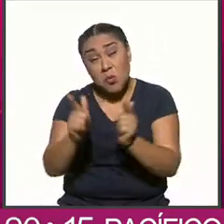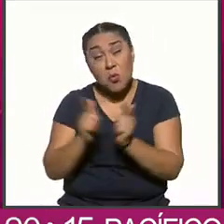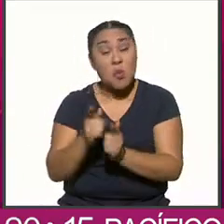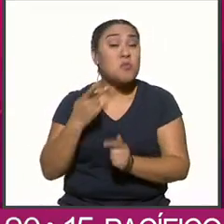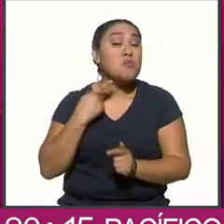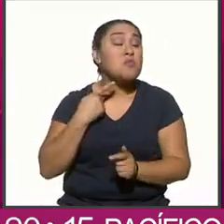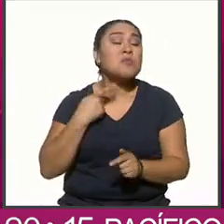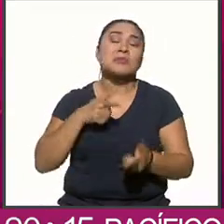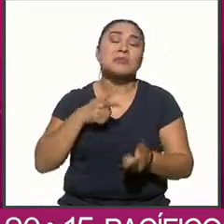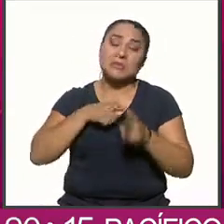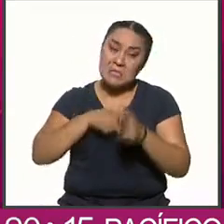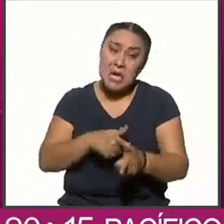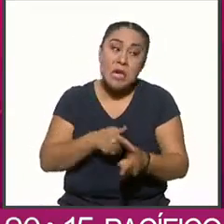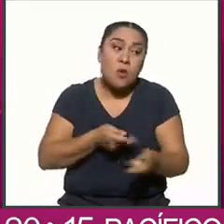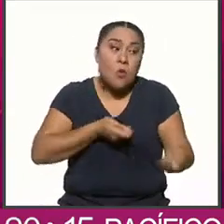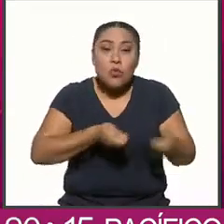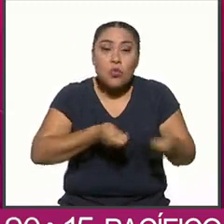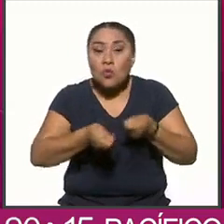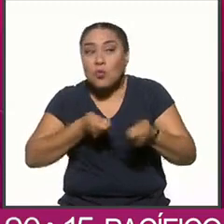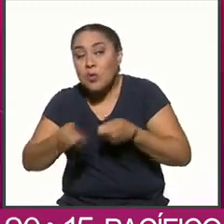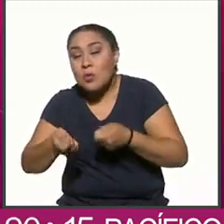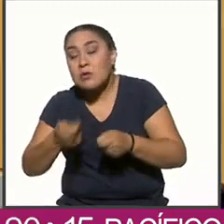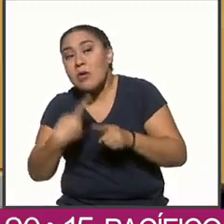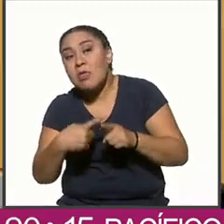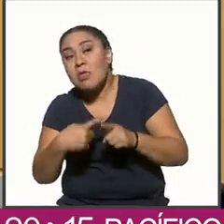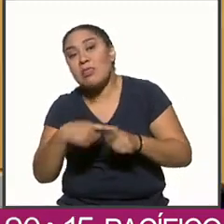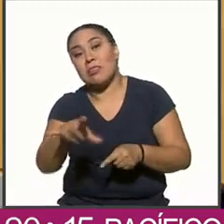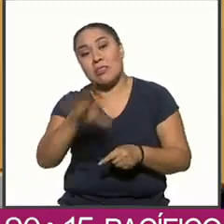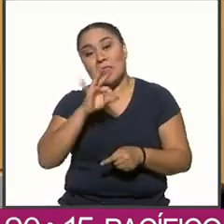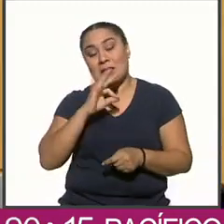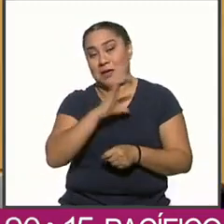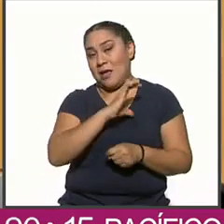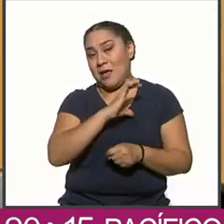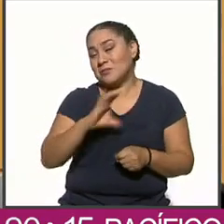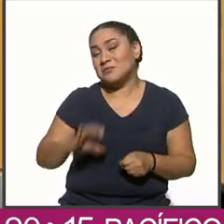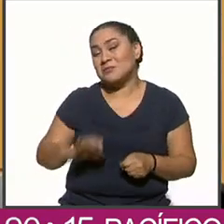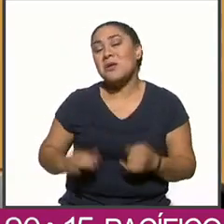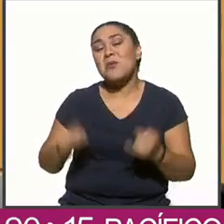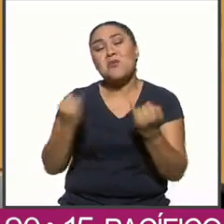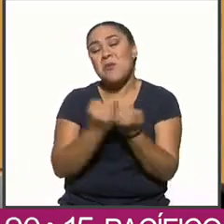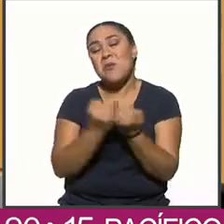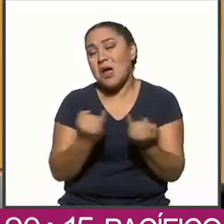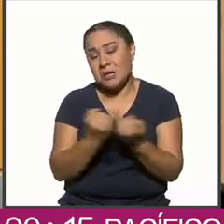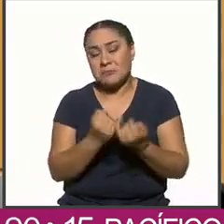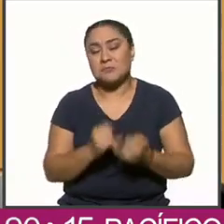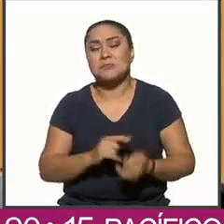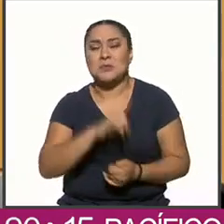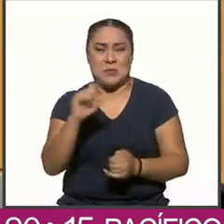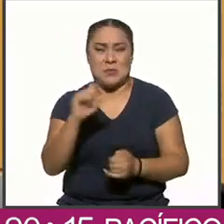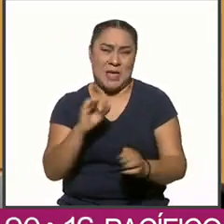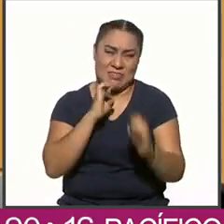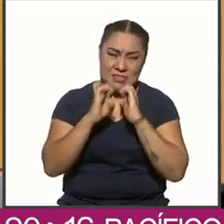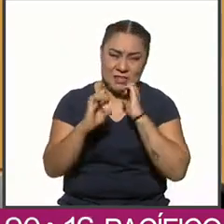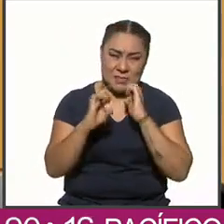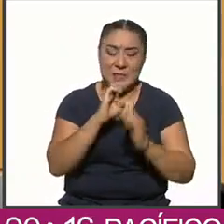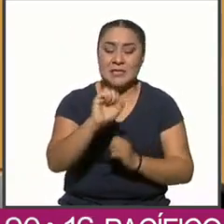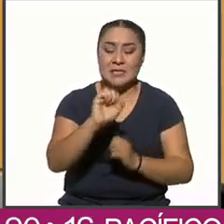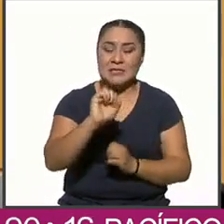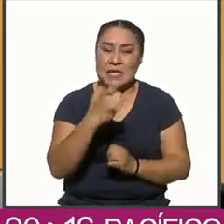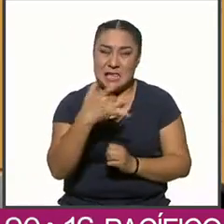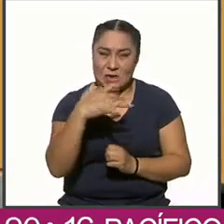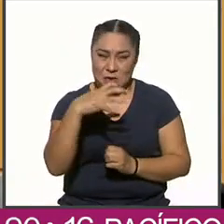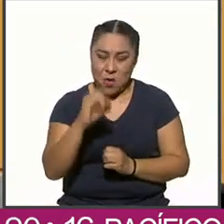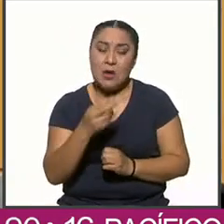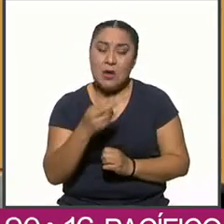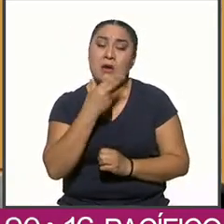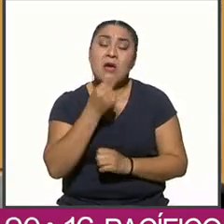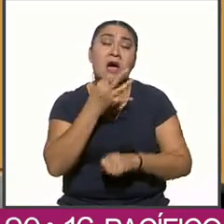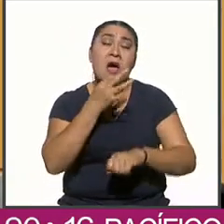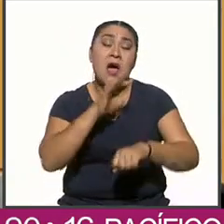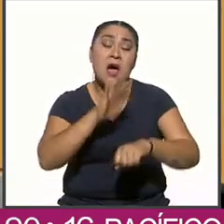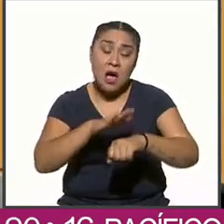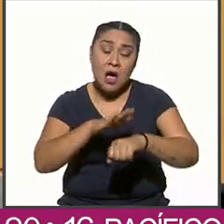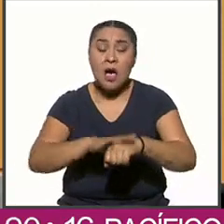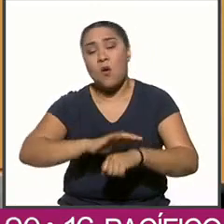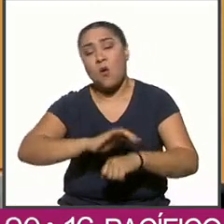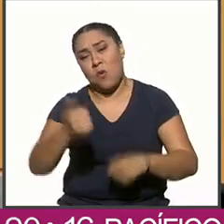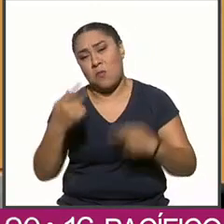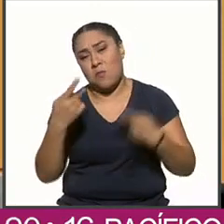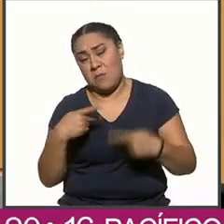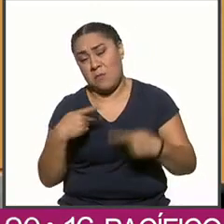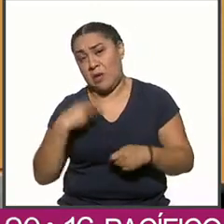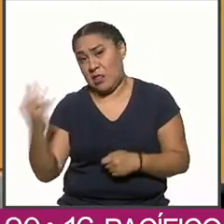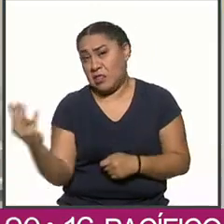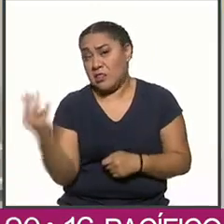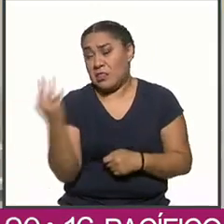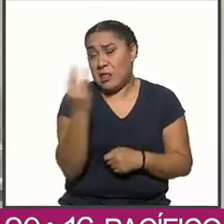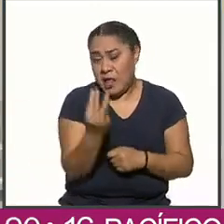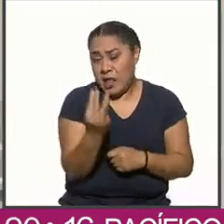controlarán el proceso. En una entrevista, Sergio Aguayo afirmó que hay otras tres personas que